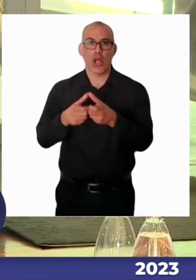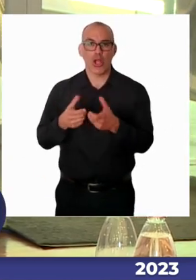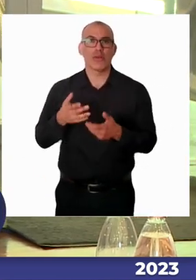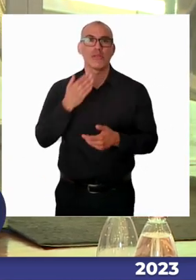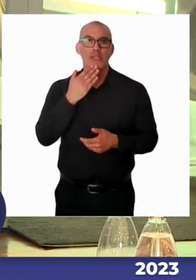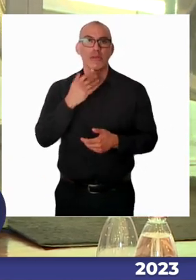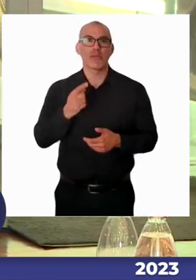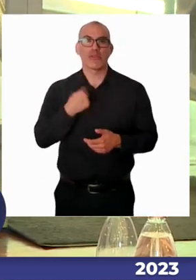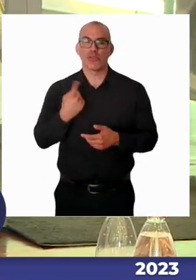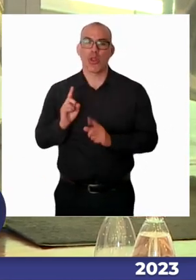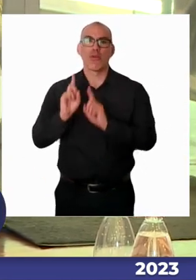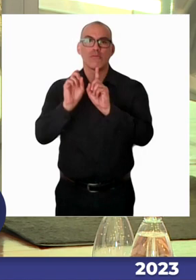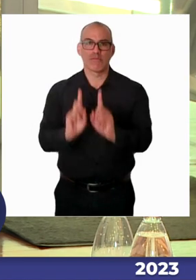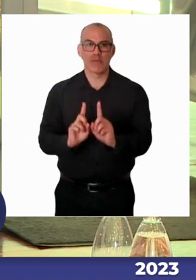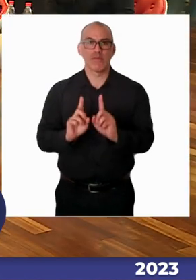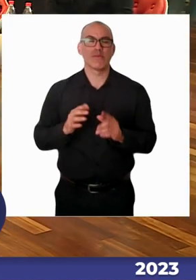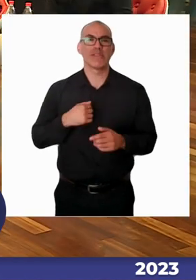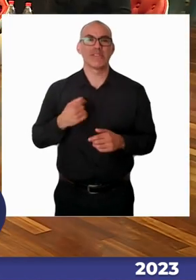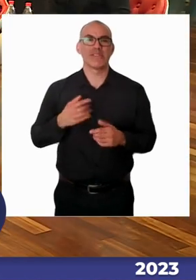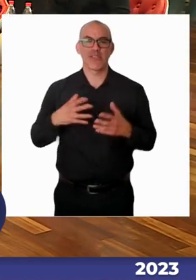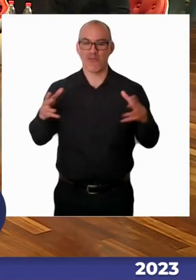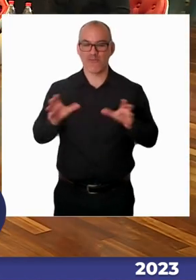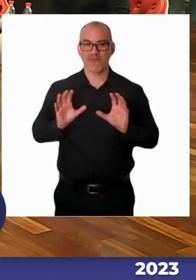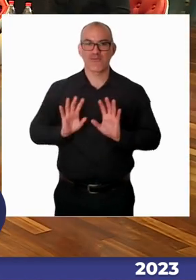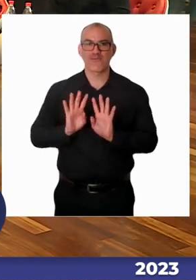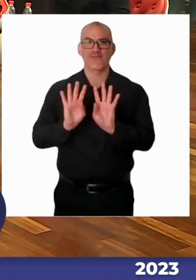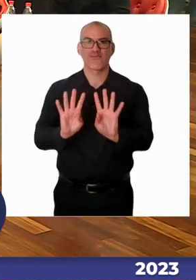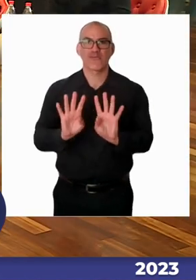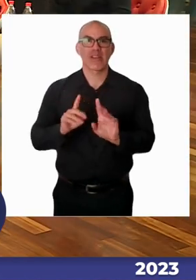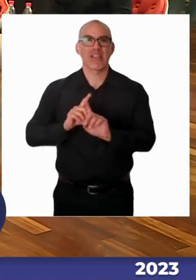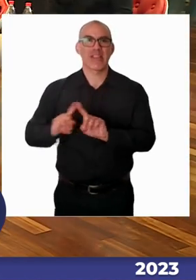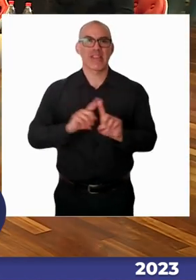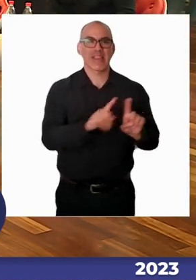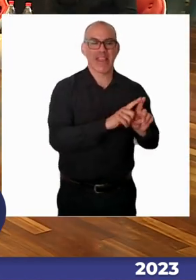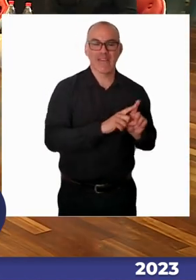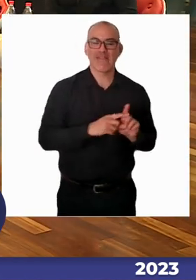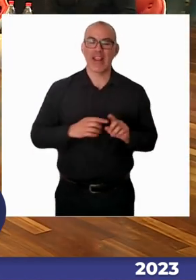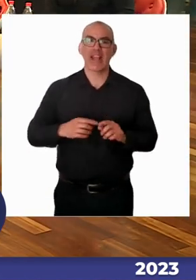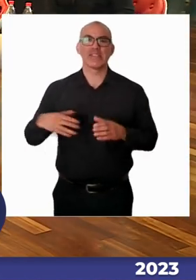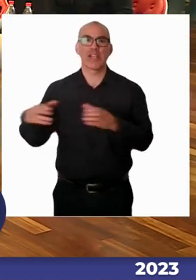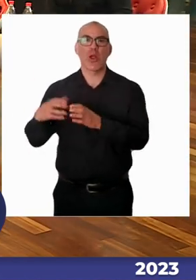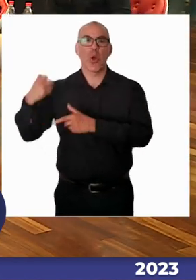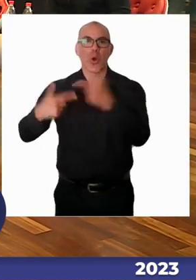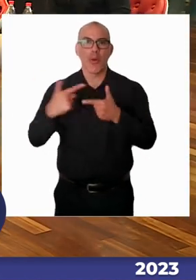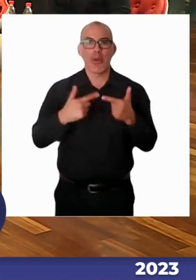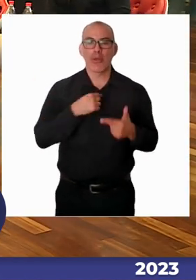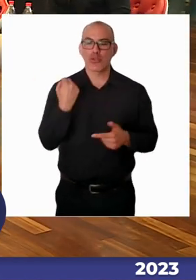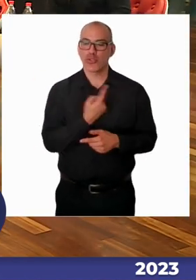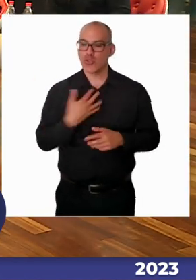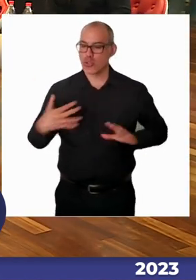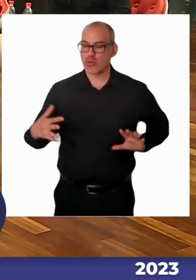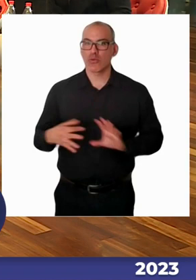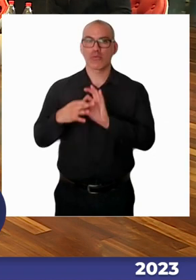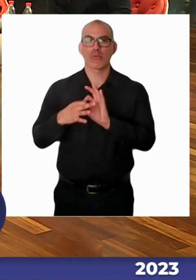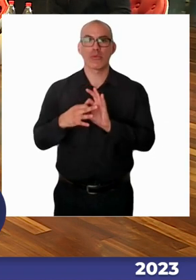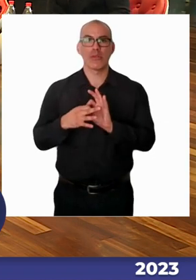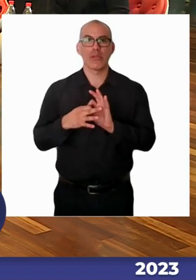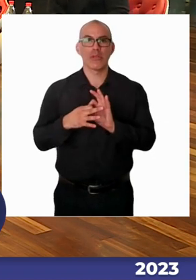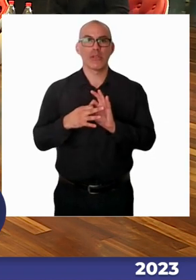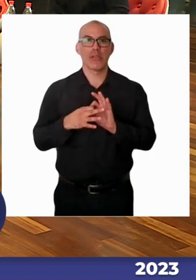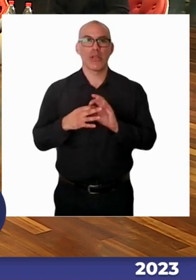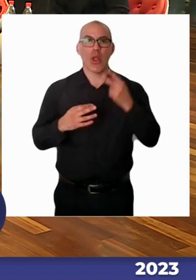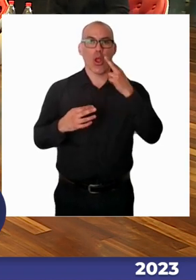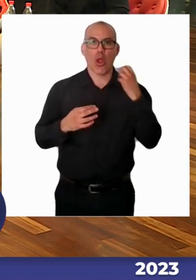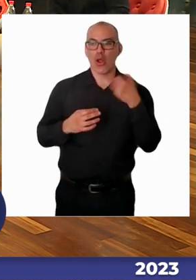conectamos. Uniformadas, muy bien. Somos de distintos espacios políticos, parece que nos conectamos con un propósito común. Oye, tanto, exactamente igual.